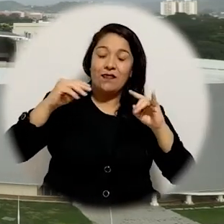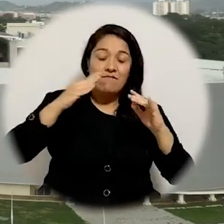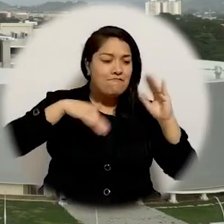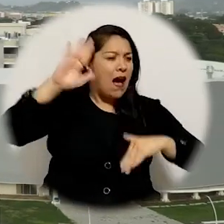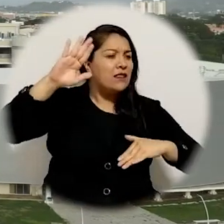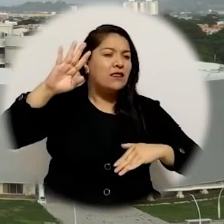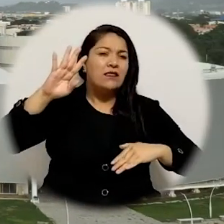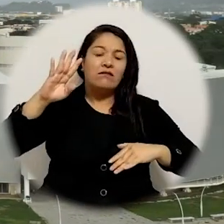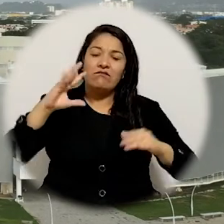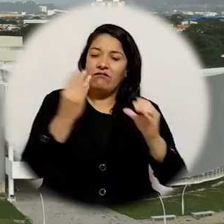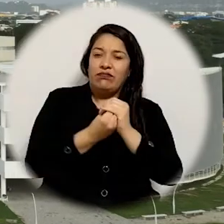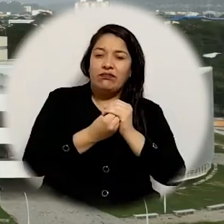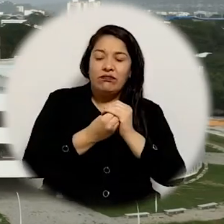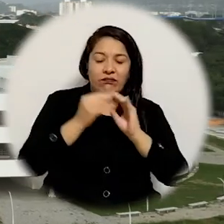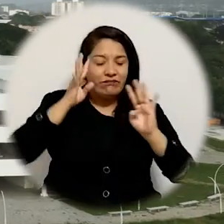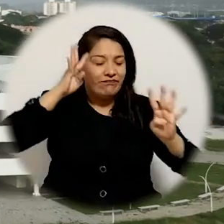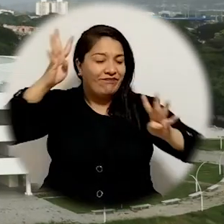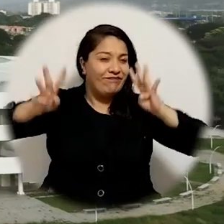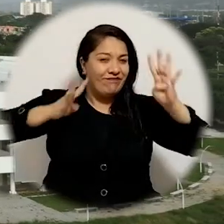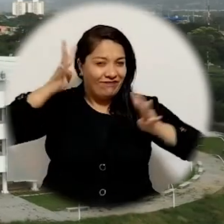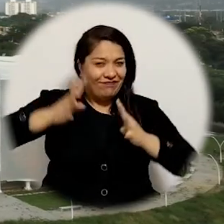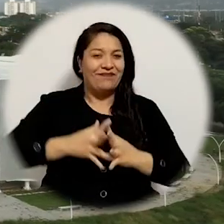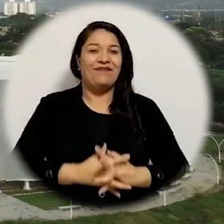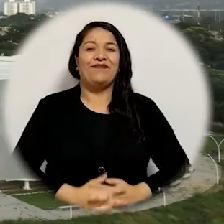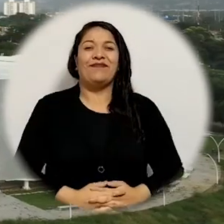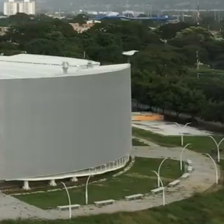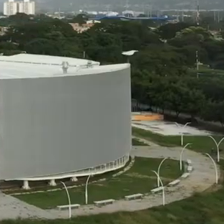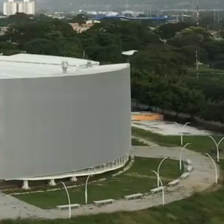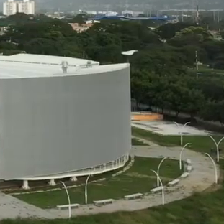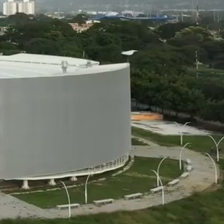universidad más incluyente e innovadora